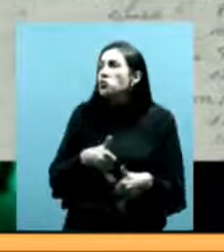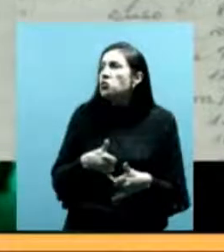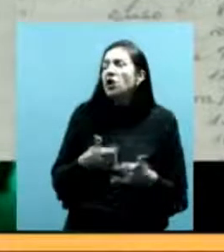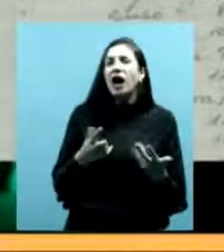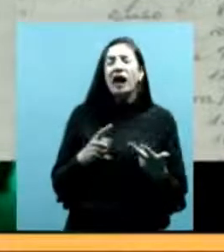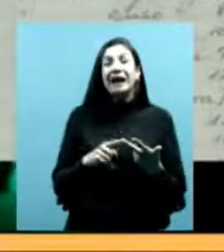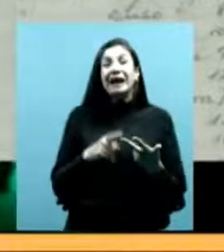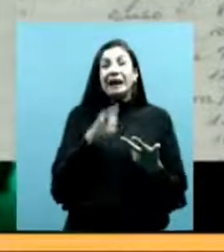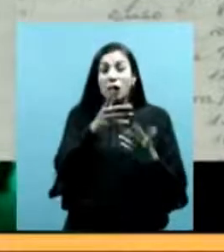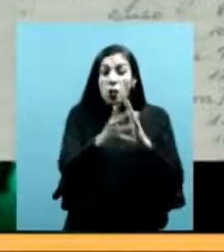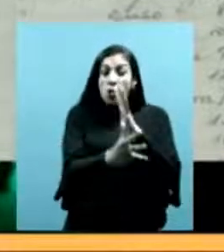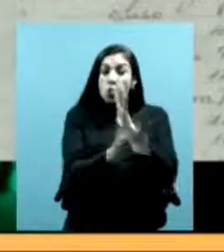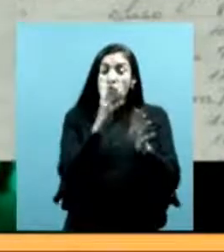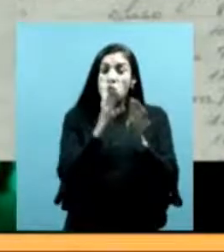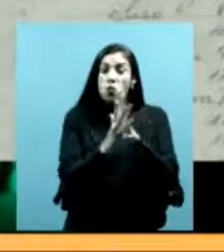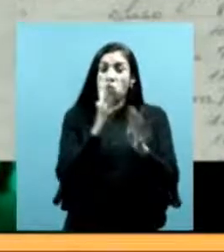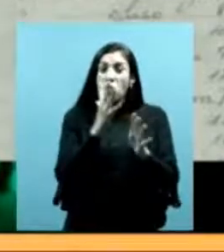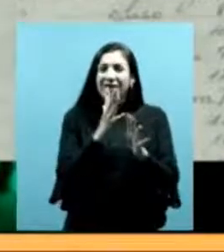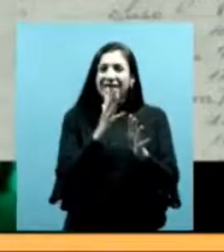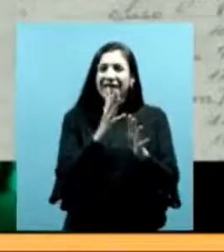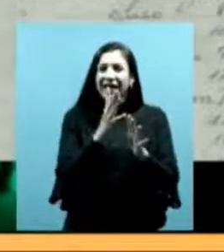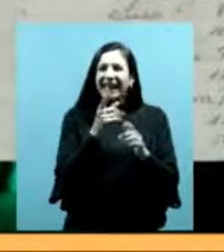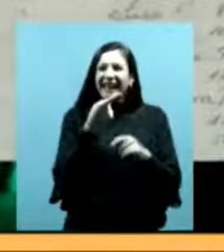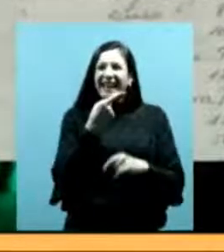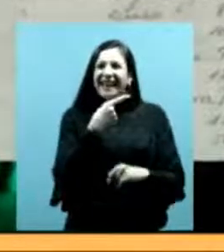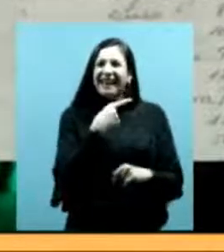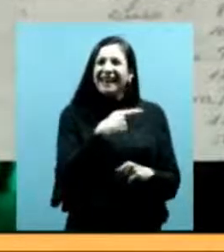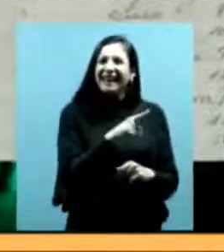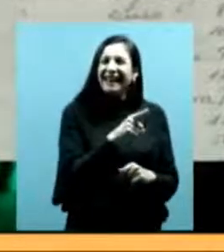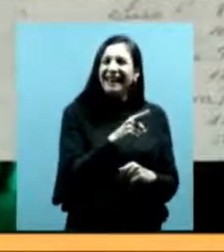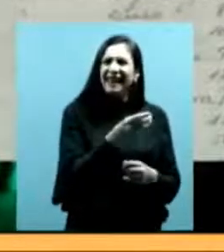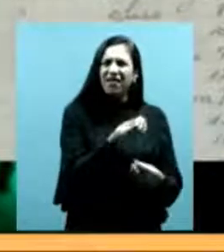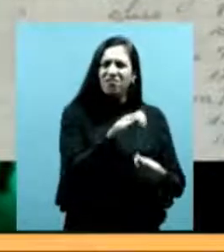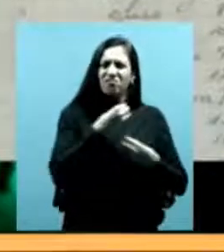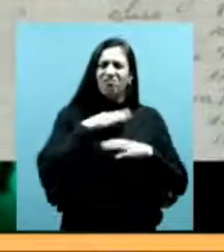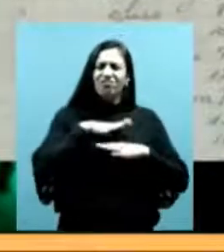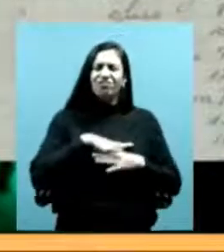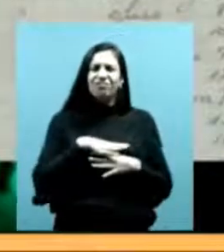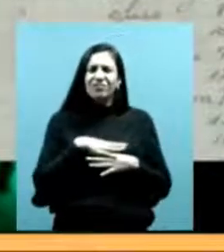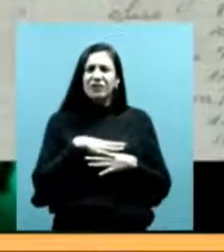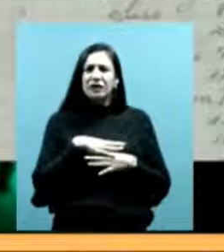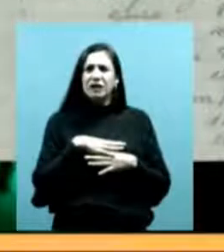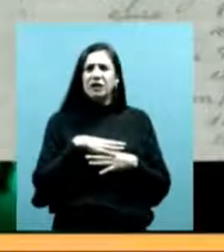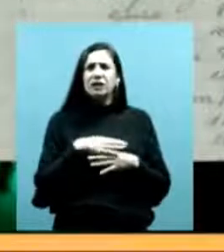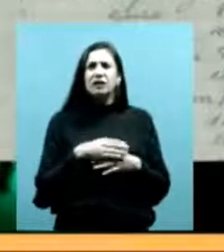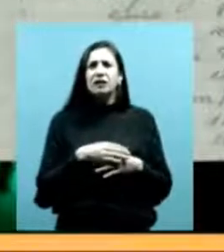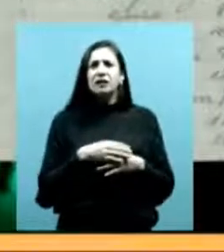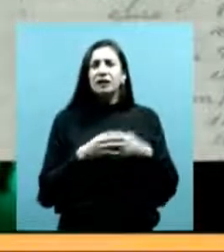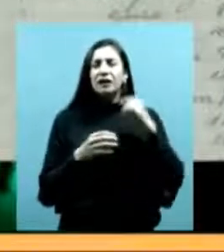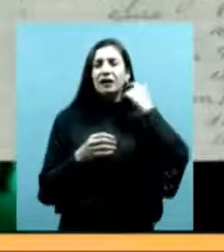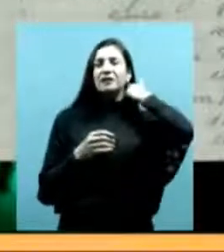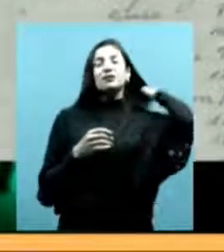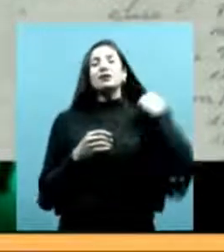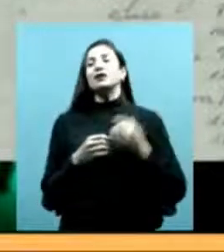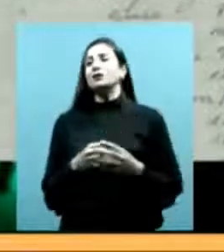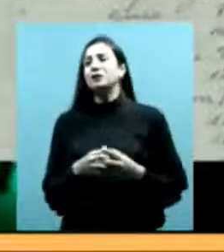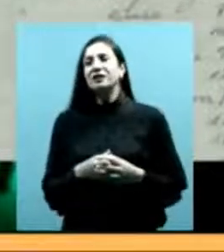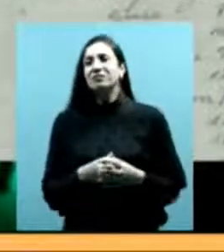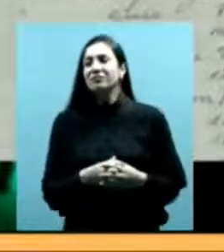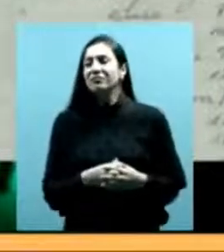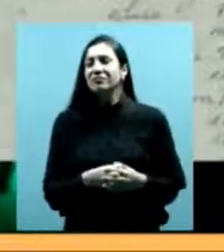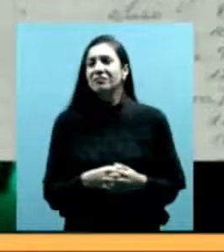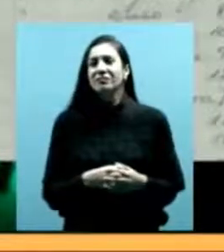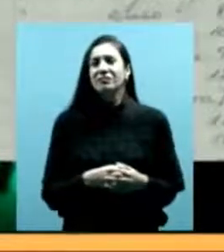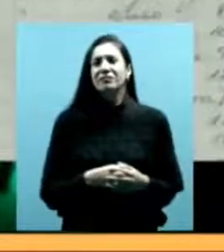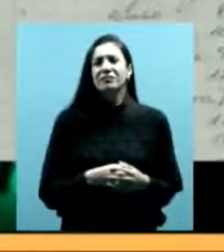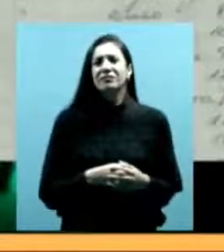Contaba que peleaban con la flecha. Nadie se entregaba, decía el abuelo. Ellos sabían disparar cuando había gente, pero después desagarraron a toda